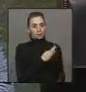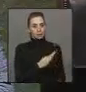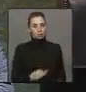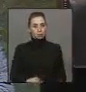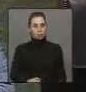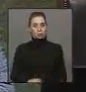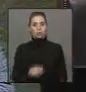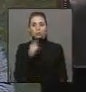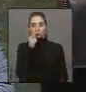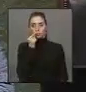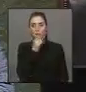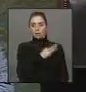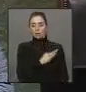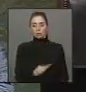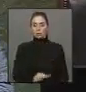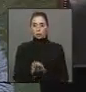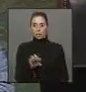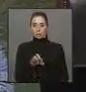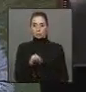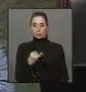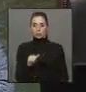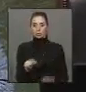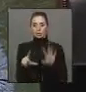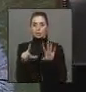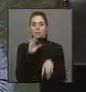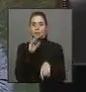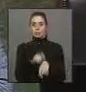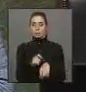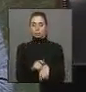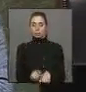Tiene la palabra el Diputado Espinoza, hasta siete minutos.